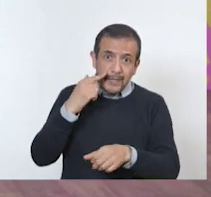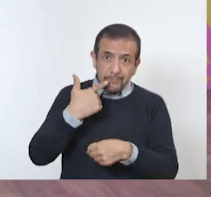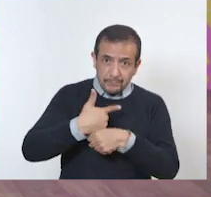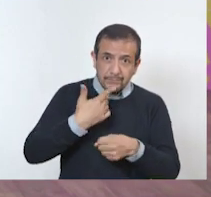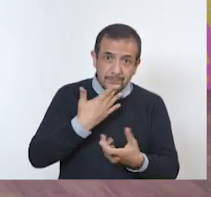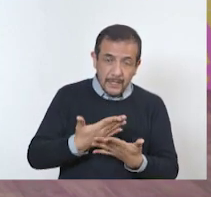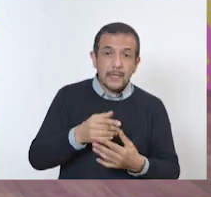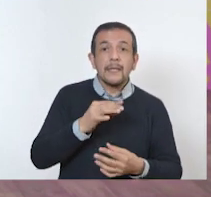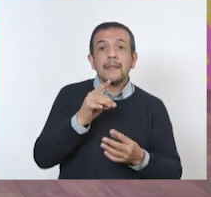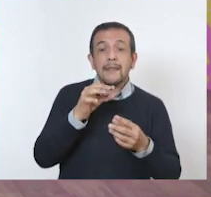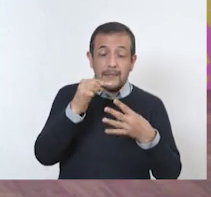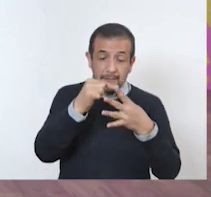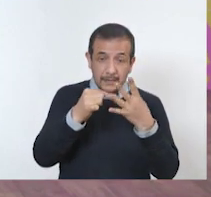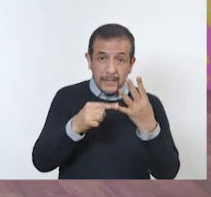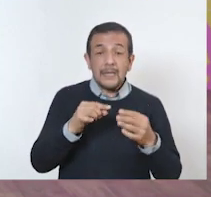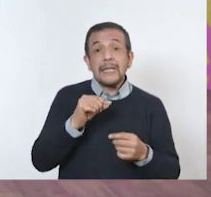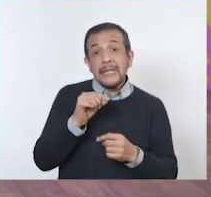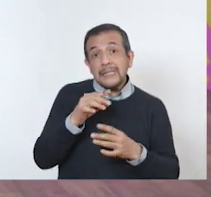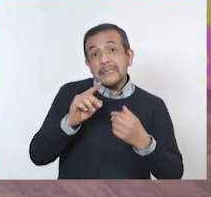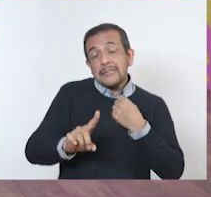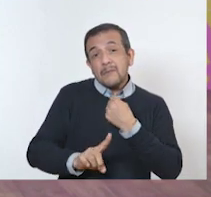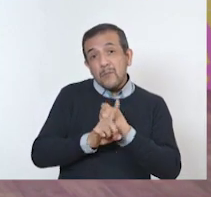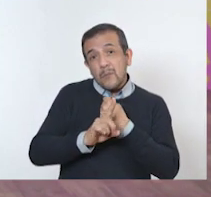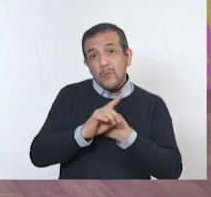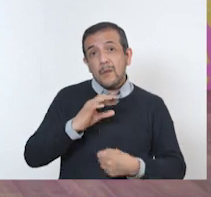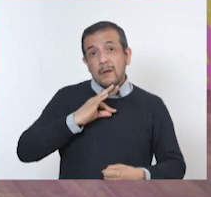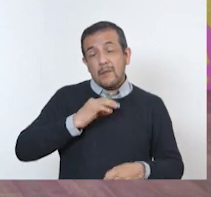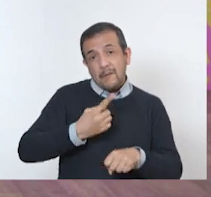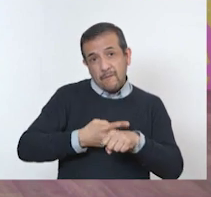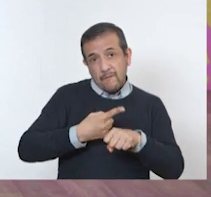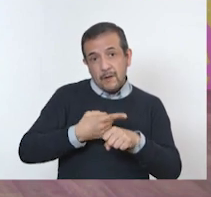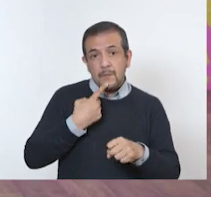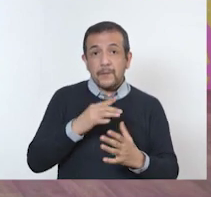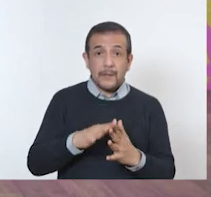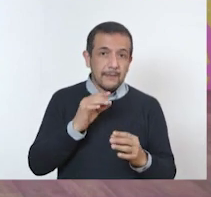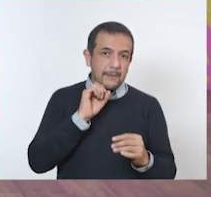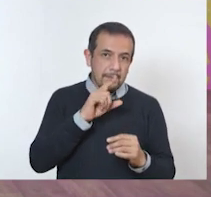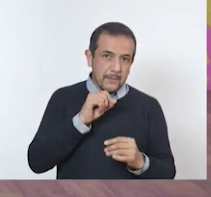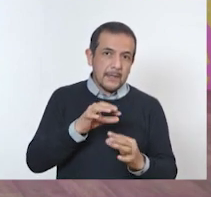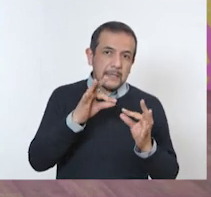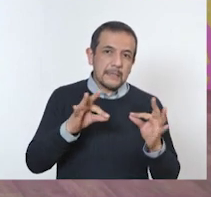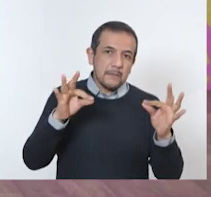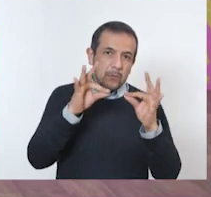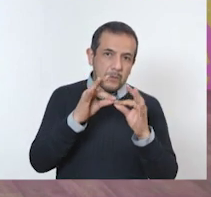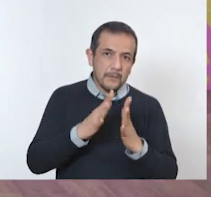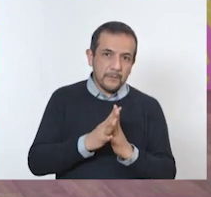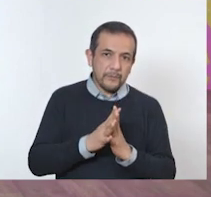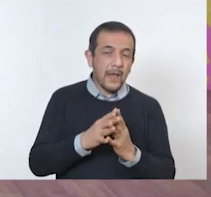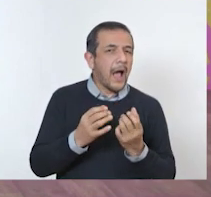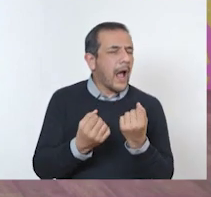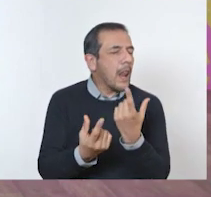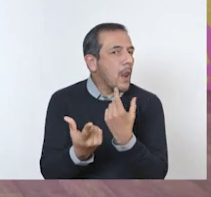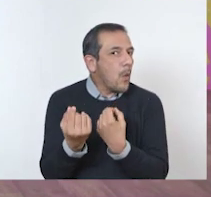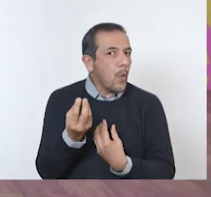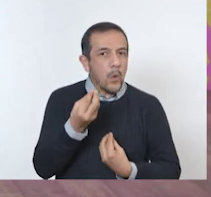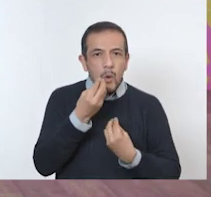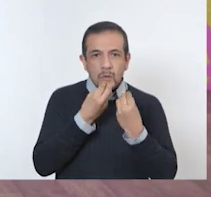identificarlo y reconocerlo. Y el tipo de enfermedades que nos pueden dar. Y también es algo muy relevante que hay que conocer. Hay otros